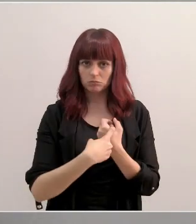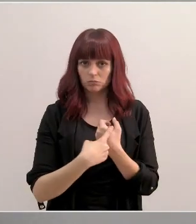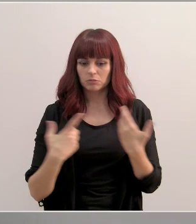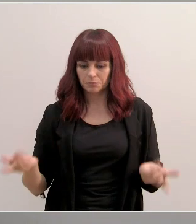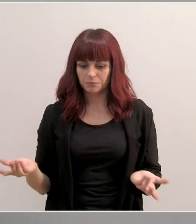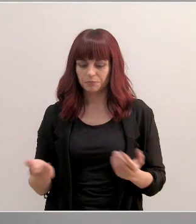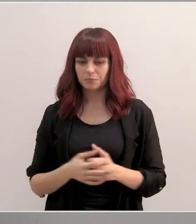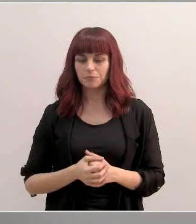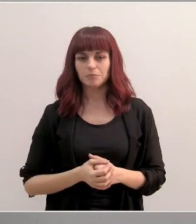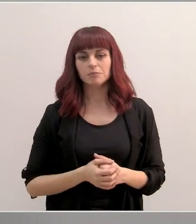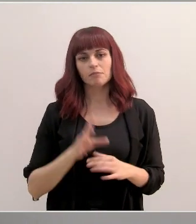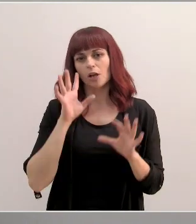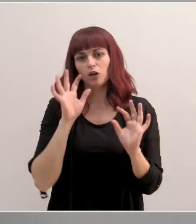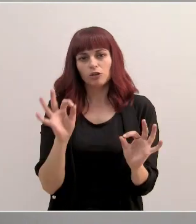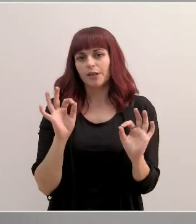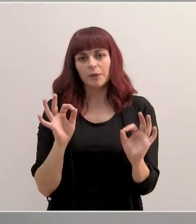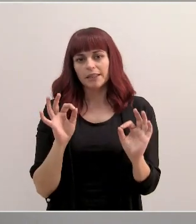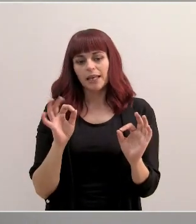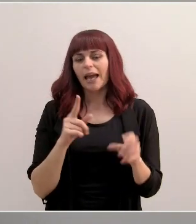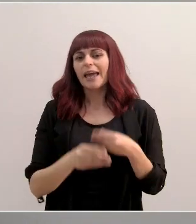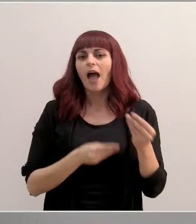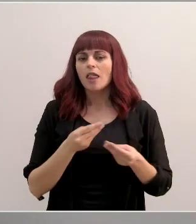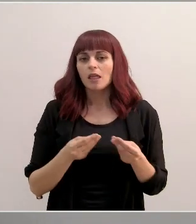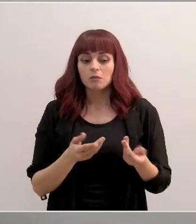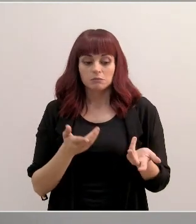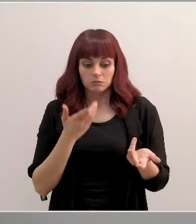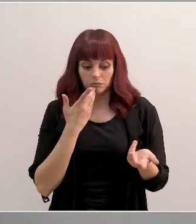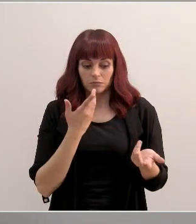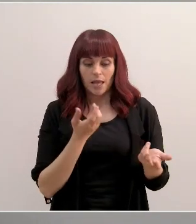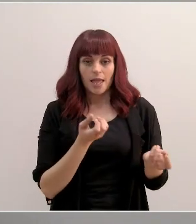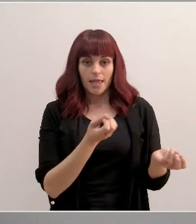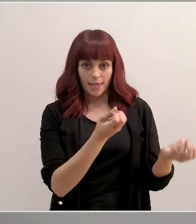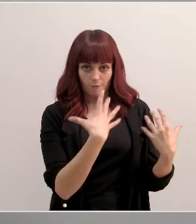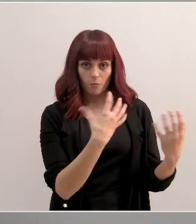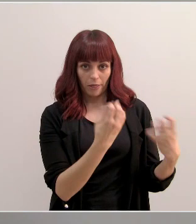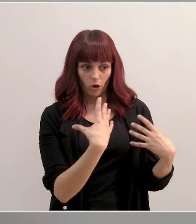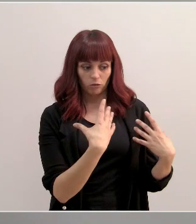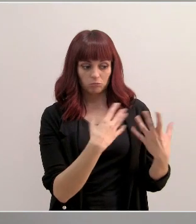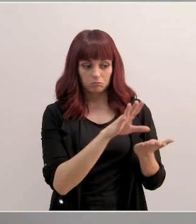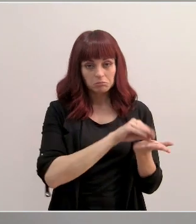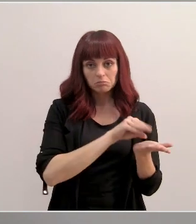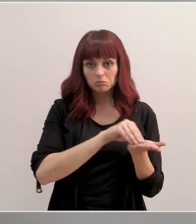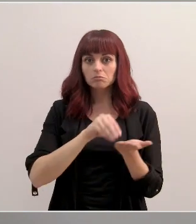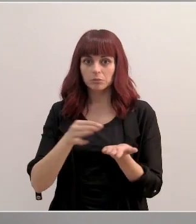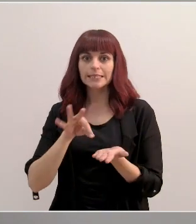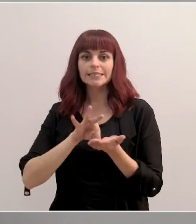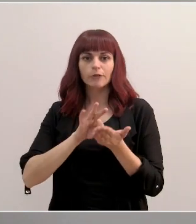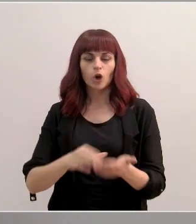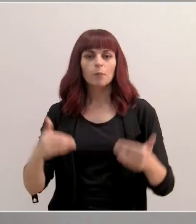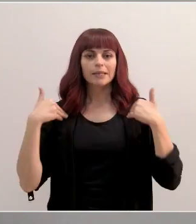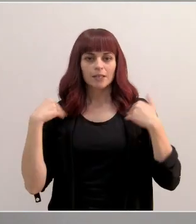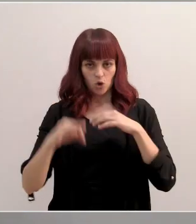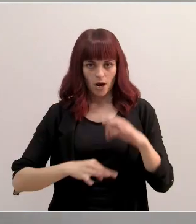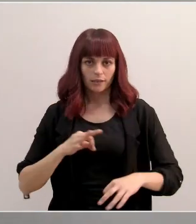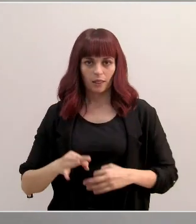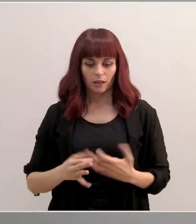que, lógicamente, lo que hace es resolver con la información que le suministran los servicios, en este caso, competentes. Entonces,